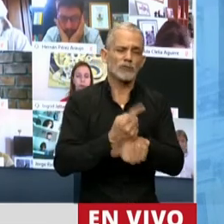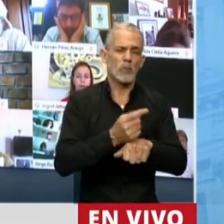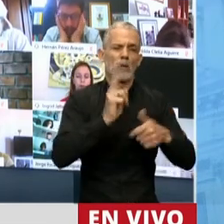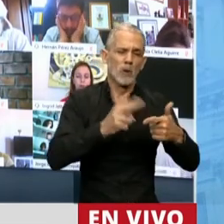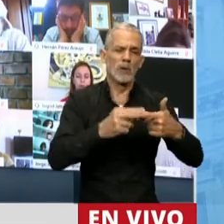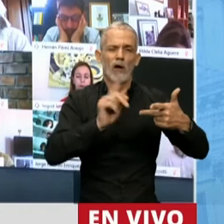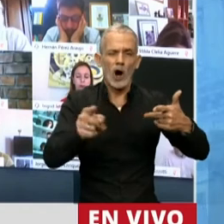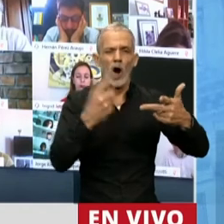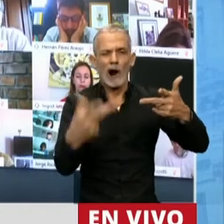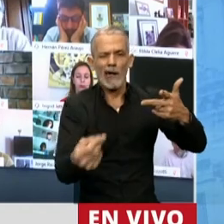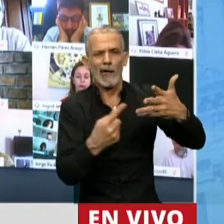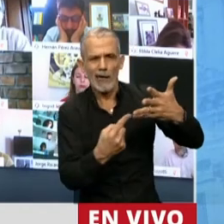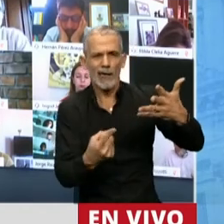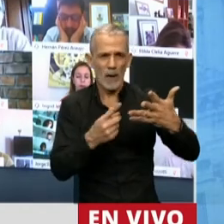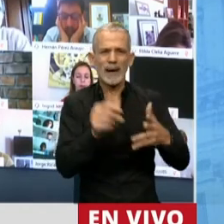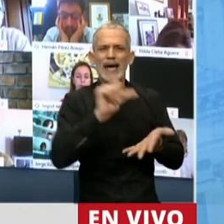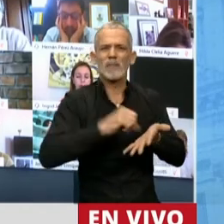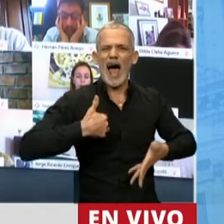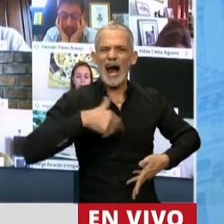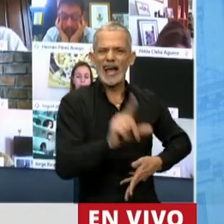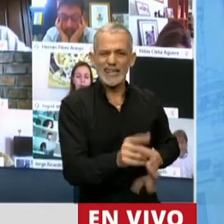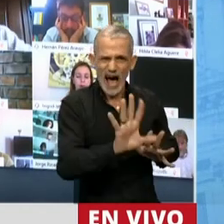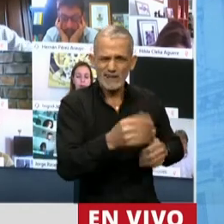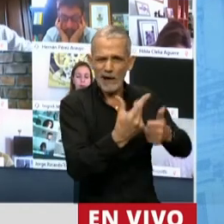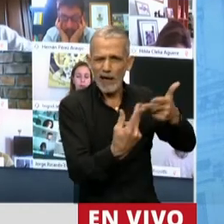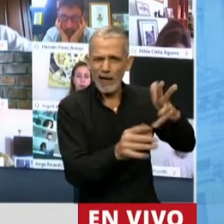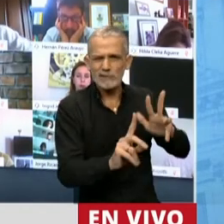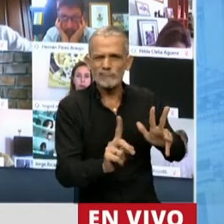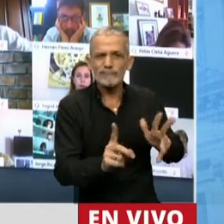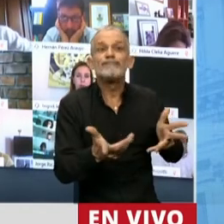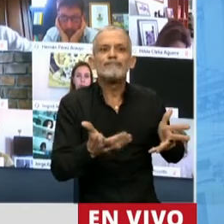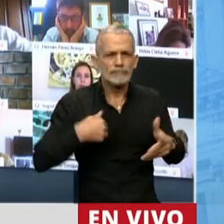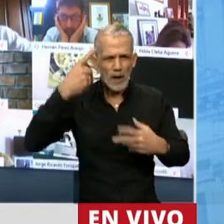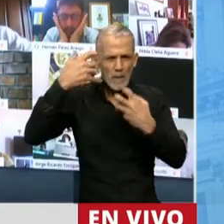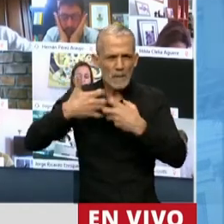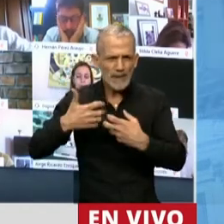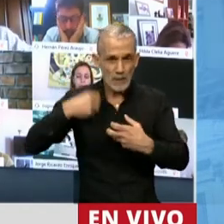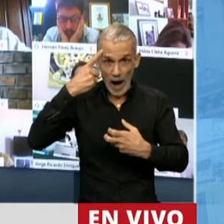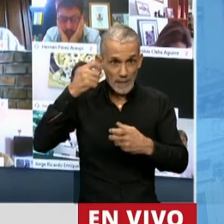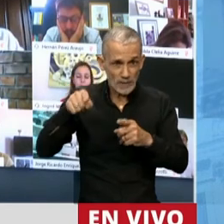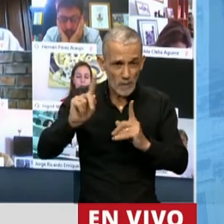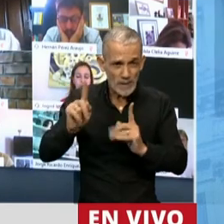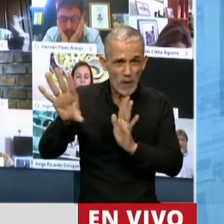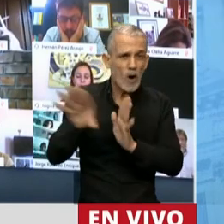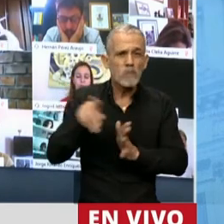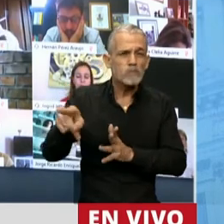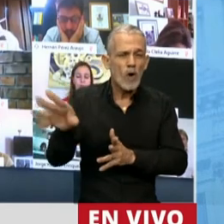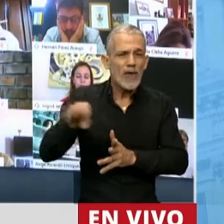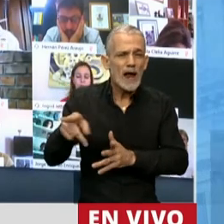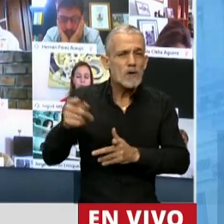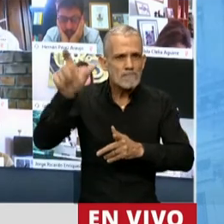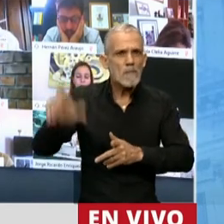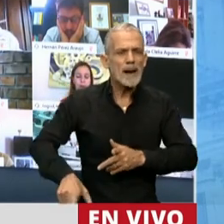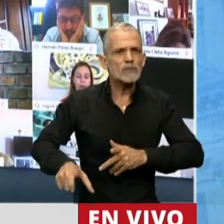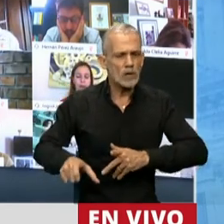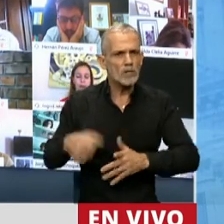imposible, para referirse a nuestro país, es necesario que reflexionemos y aprendamos de estas personas que